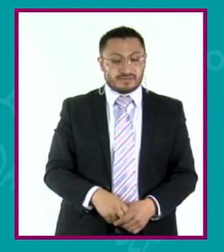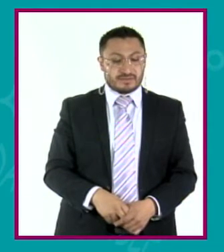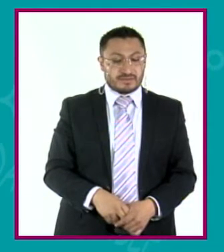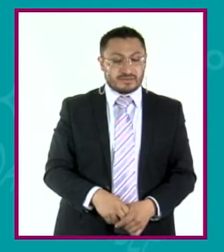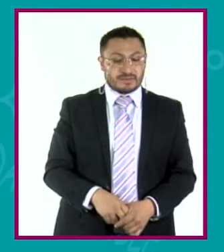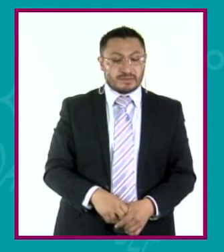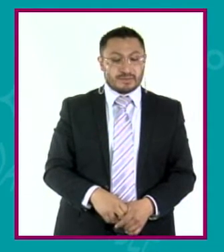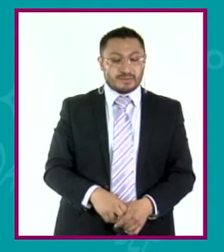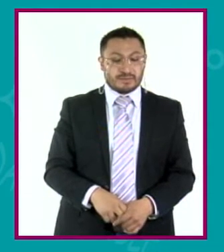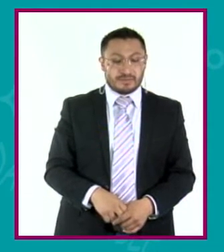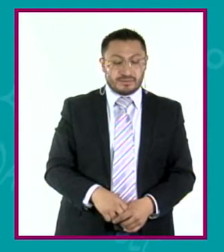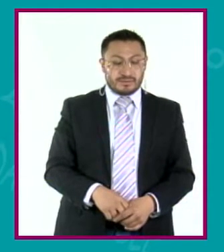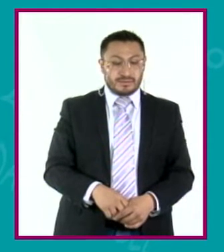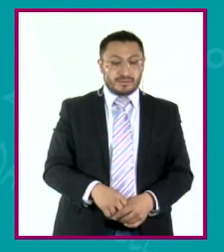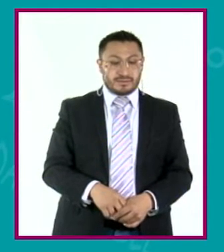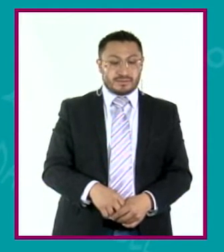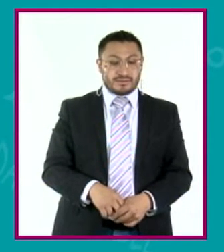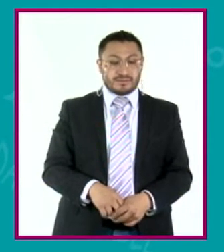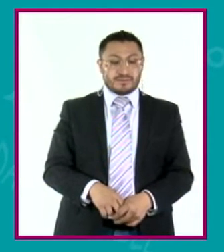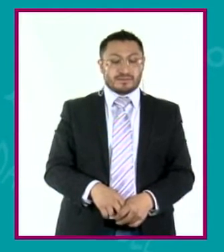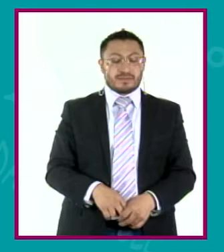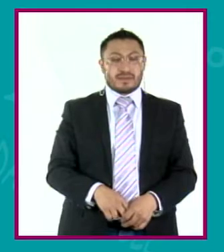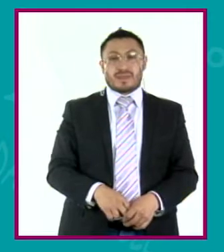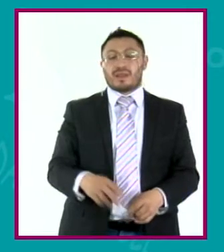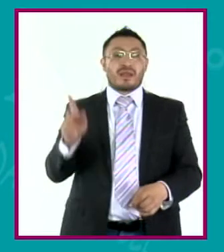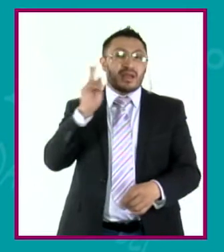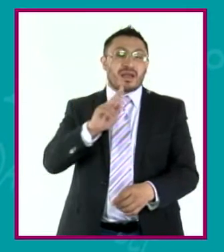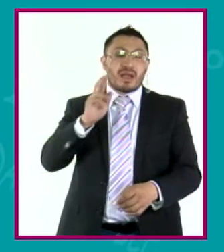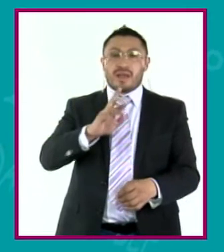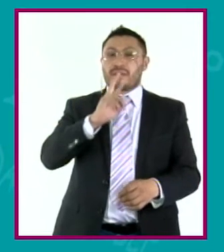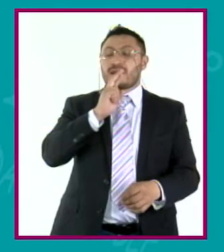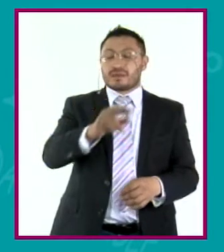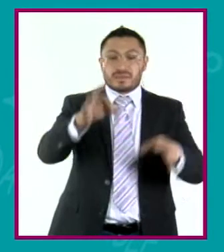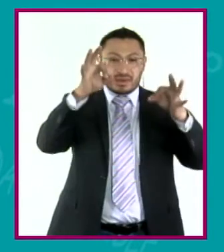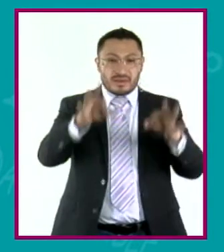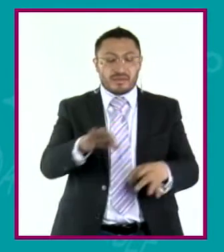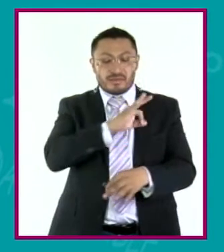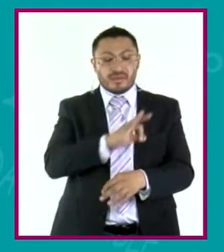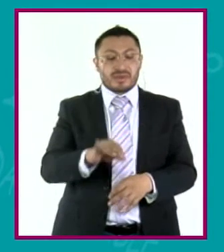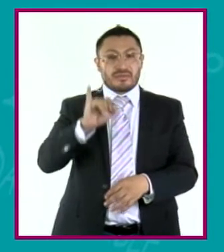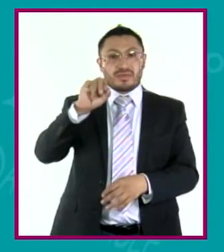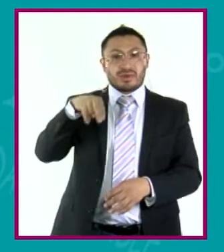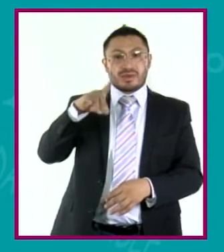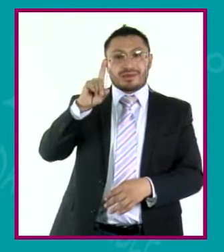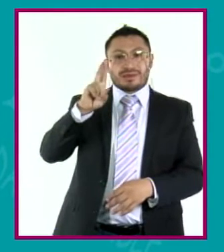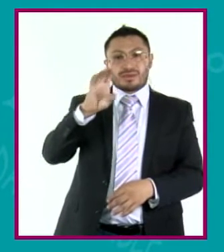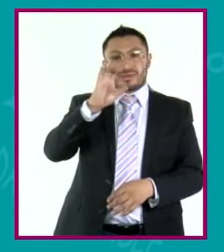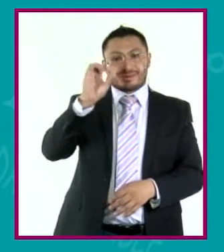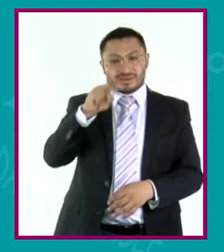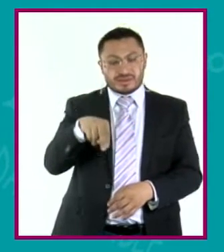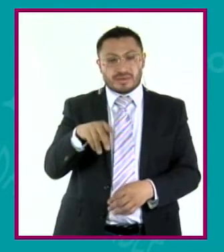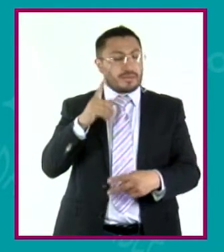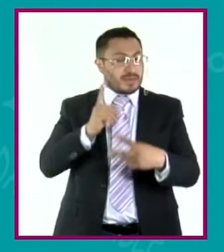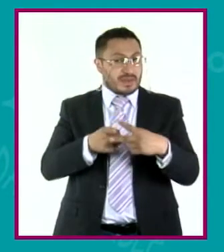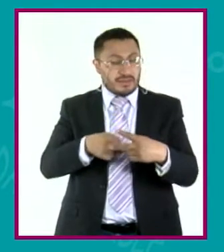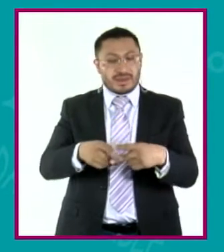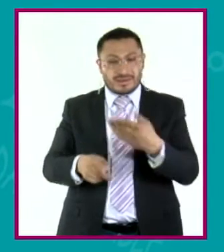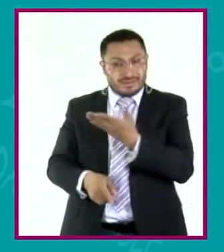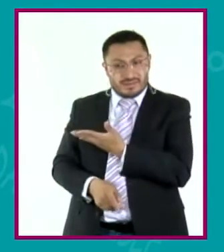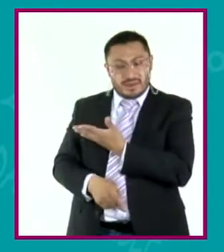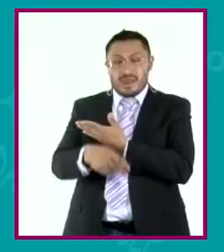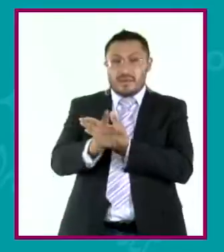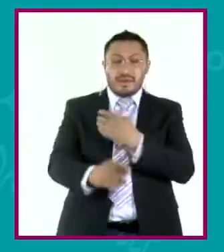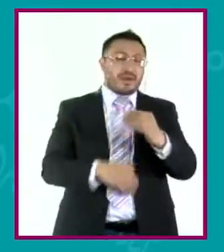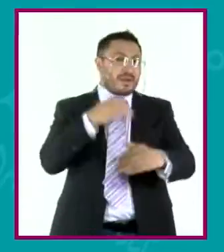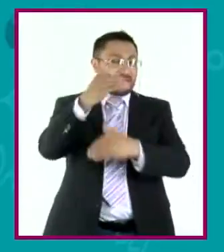rigurosamente que dicha fórmula es correcta, podemos emplear un método llamado inducción matemática. Pero de eso ya nos ocuparemos